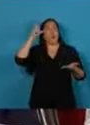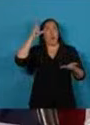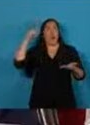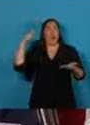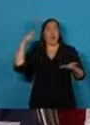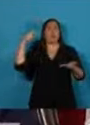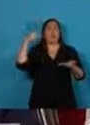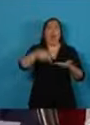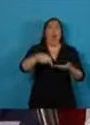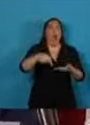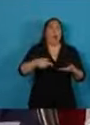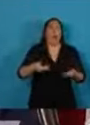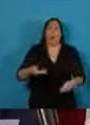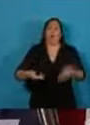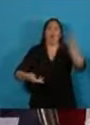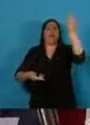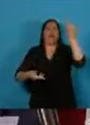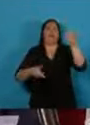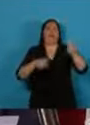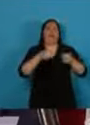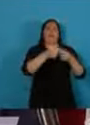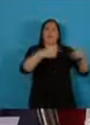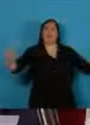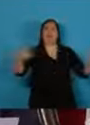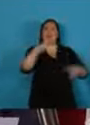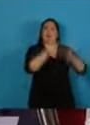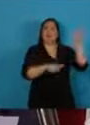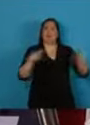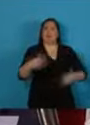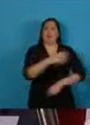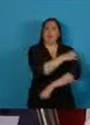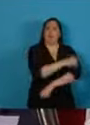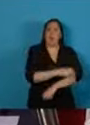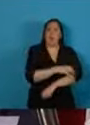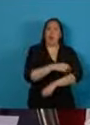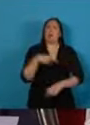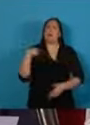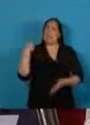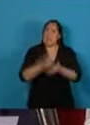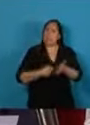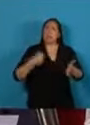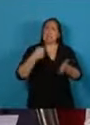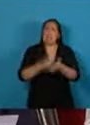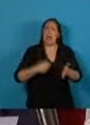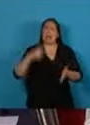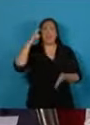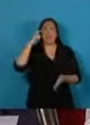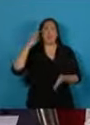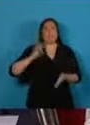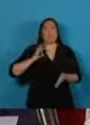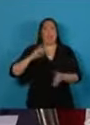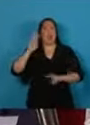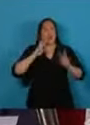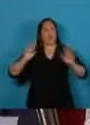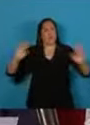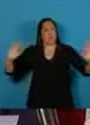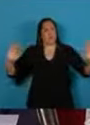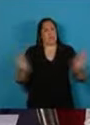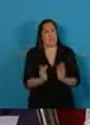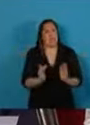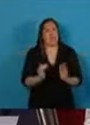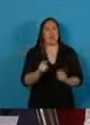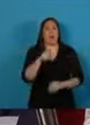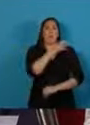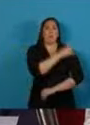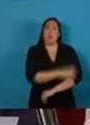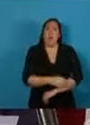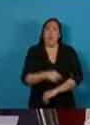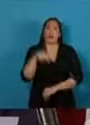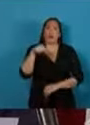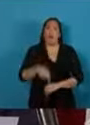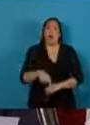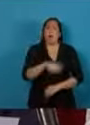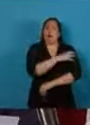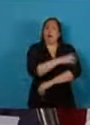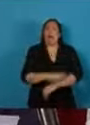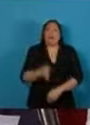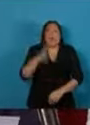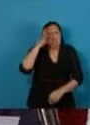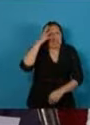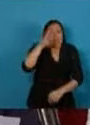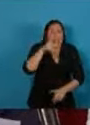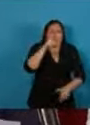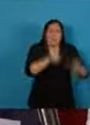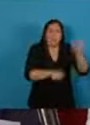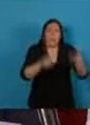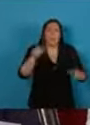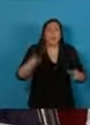Retrocedimos más de 10 años en la lucha por reducir la pobreza. La indigencia actual está en sus valores más